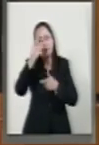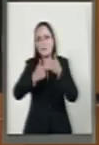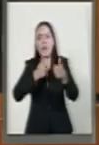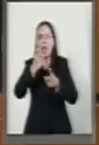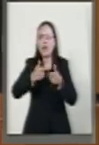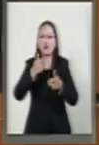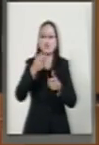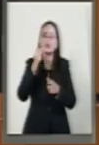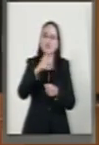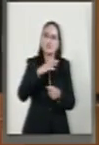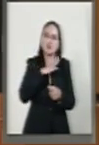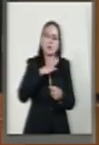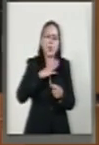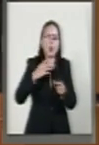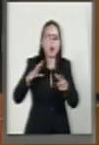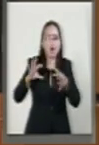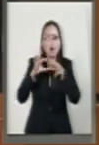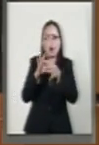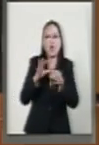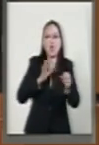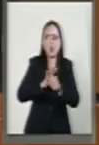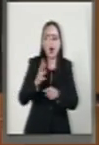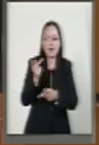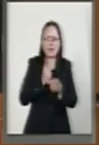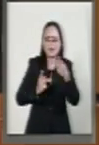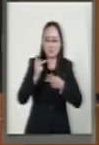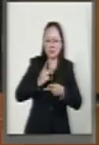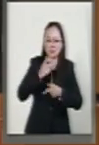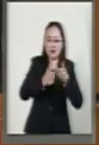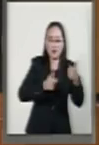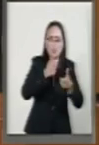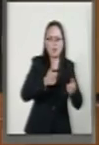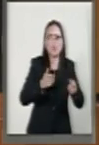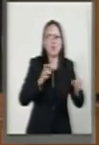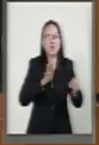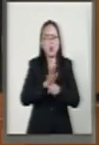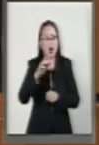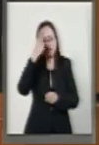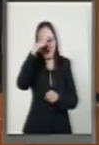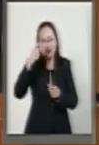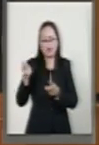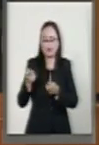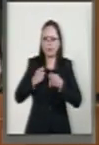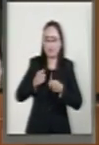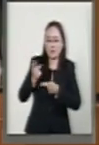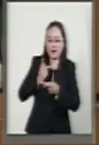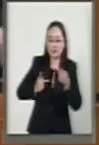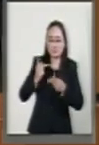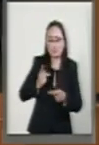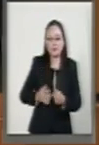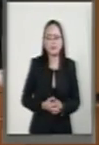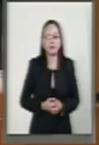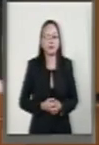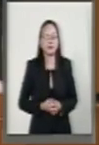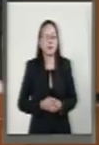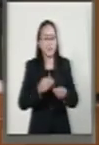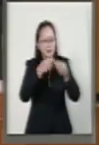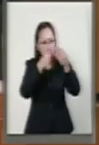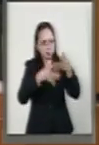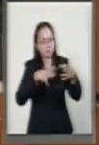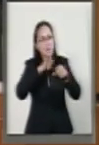concordancia con los historiales crediticios que presentan al momento de contratar el crédito. Entre otras cosas,